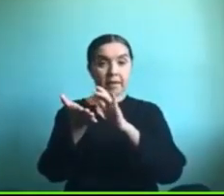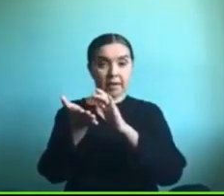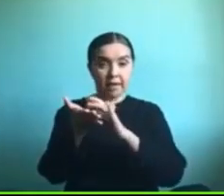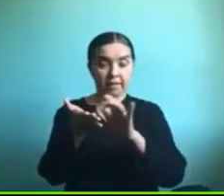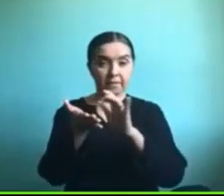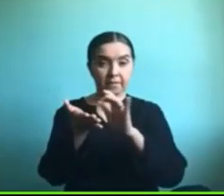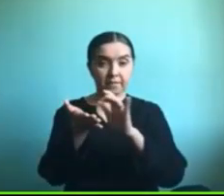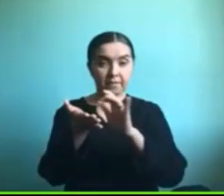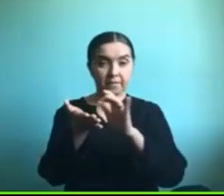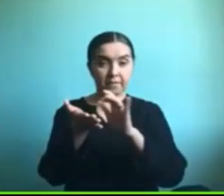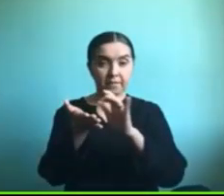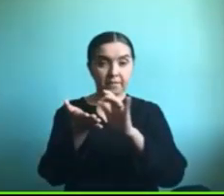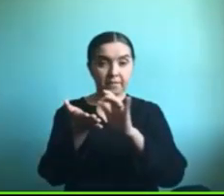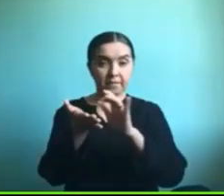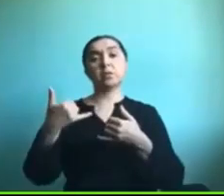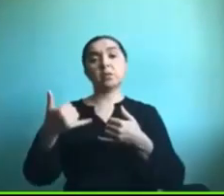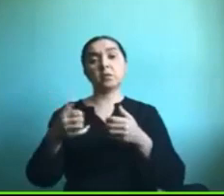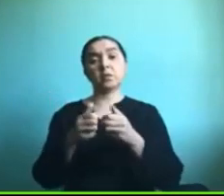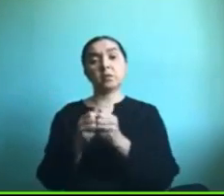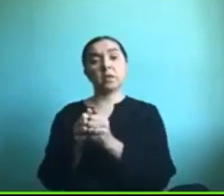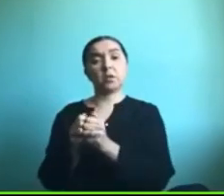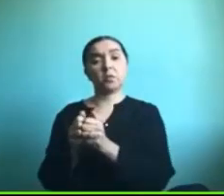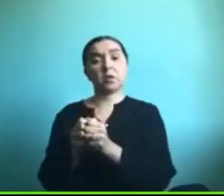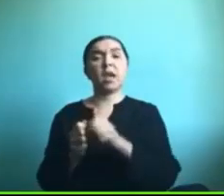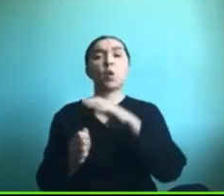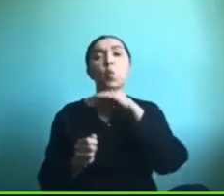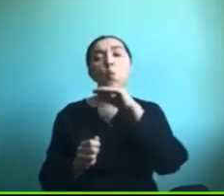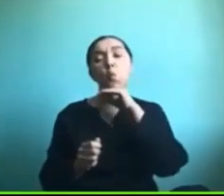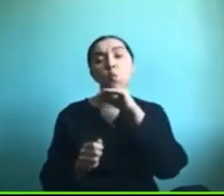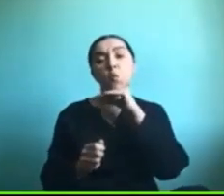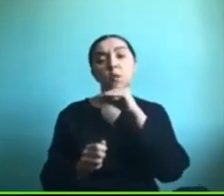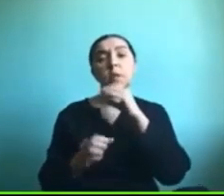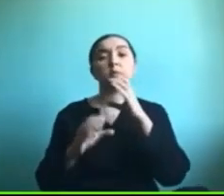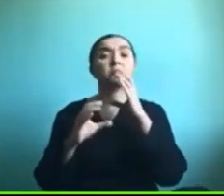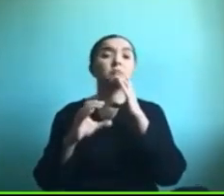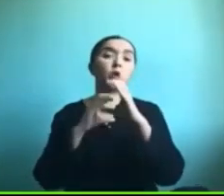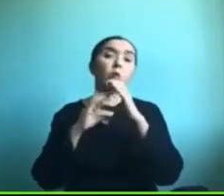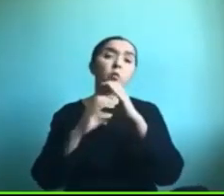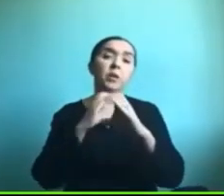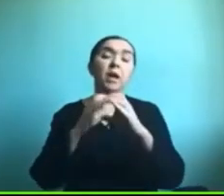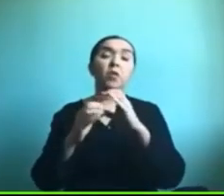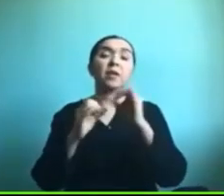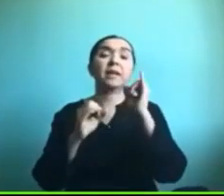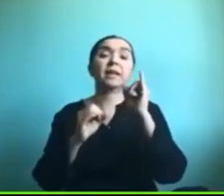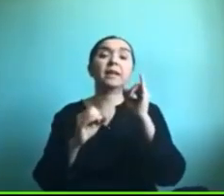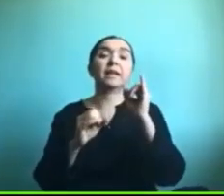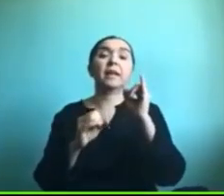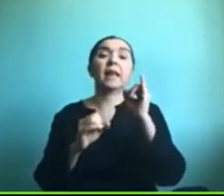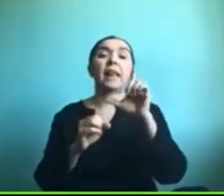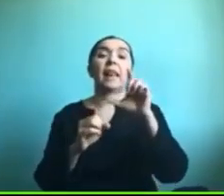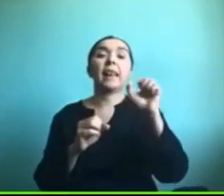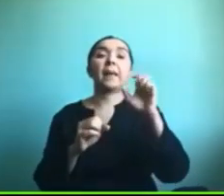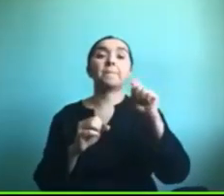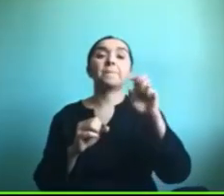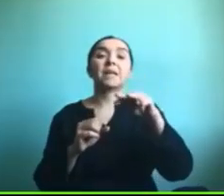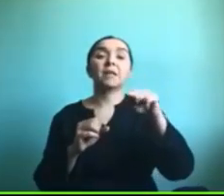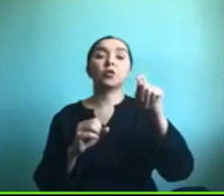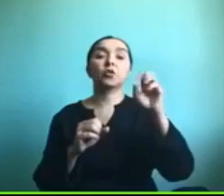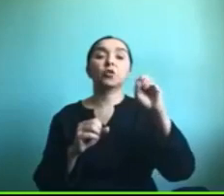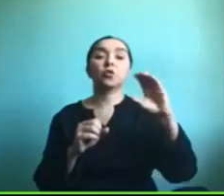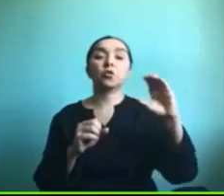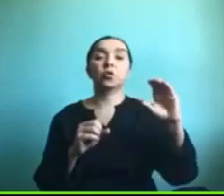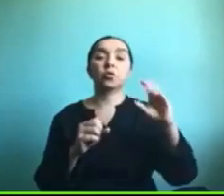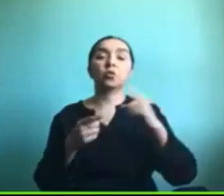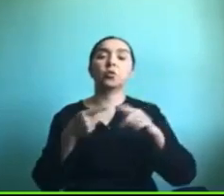distintas aplicaciones de comunicación que son obviamente comunicadores interactivos como el let me talk usamos también el presensei